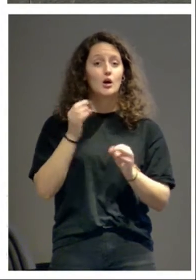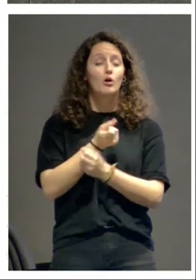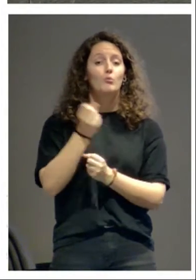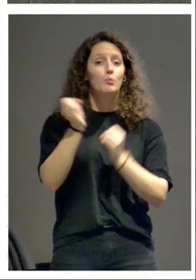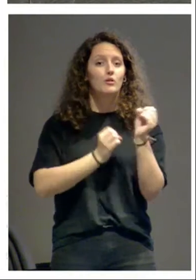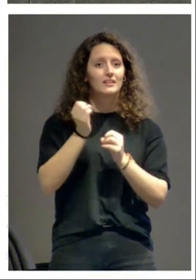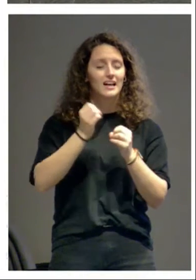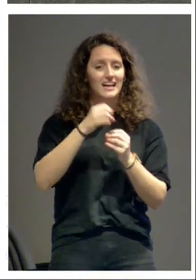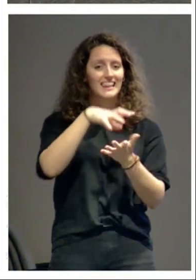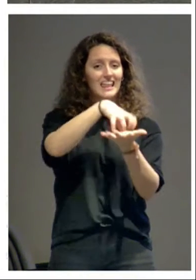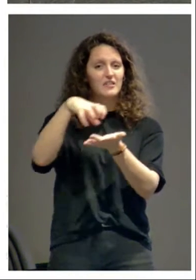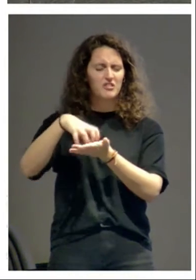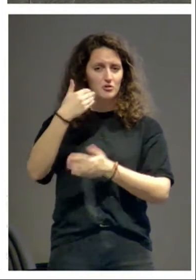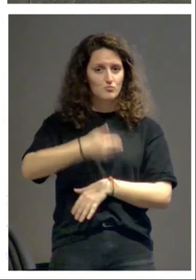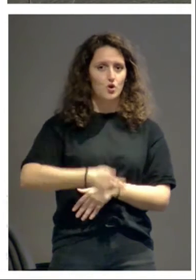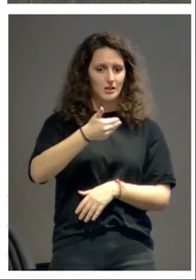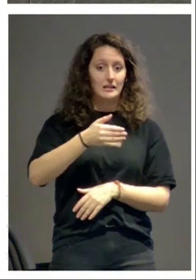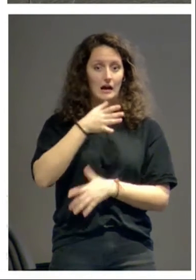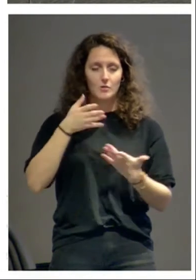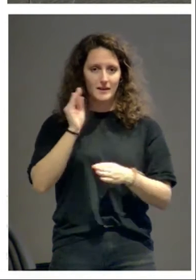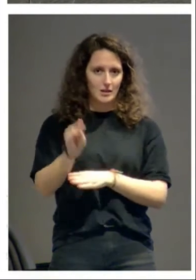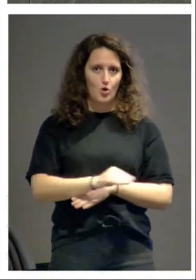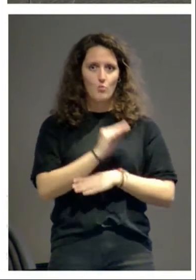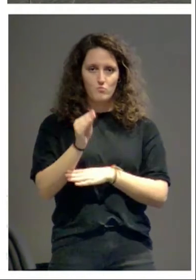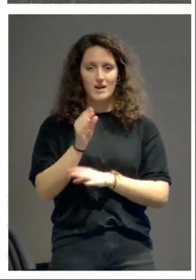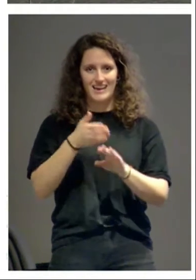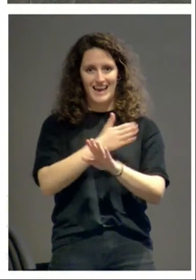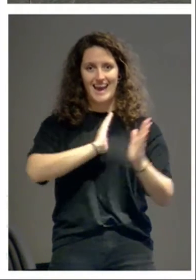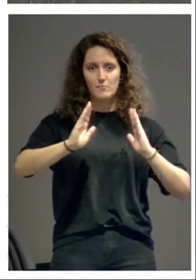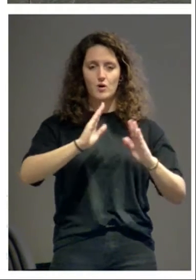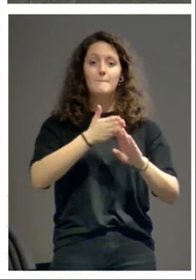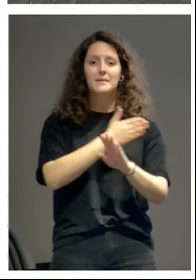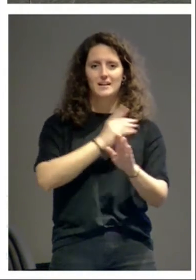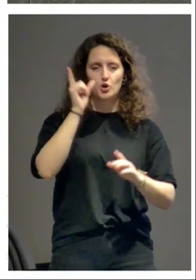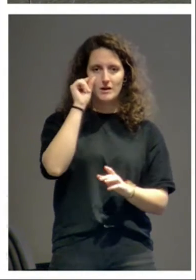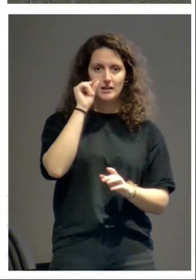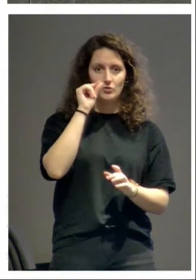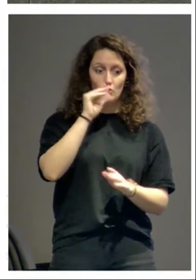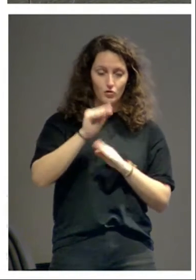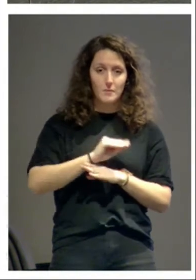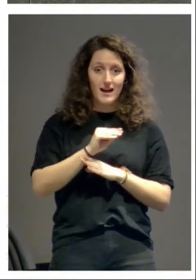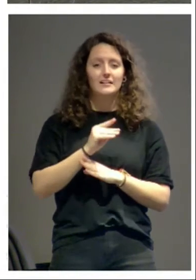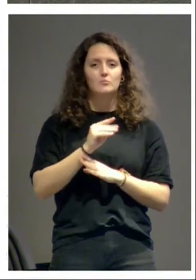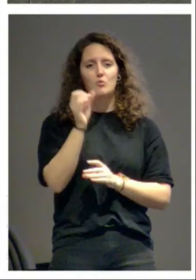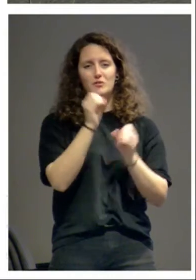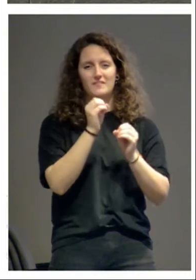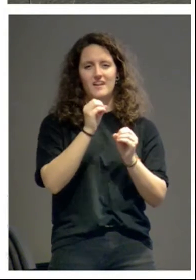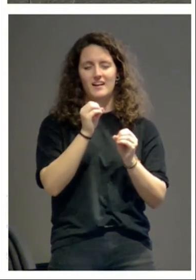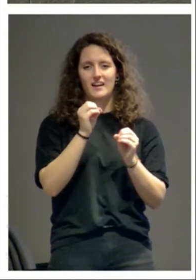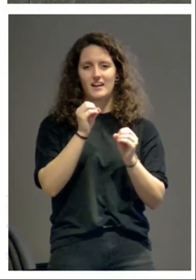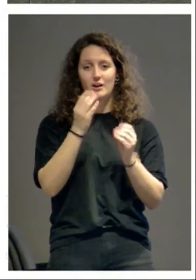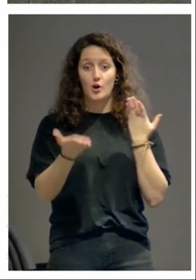importantes que hemos conservado del prerrománico es mucho más elevado que el porcentaje